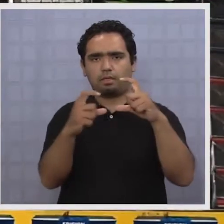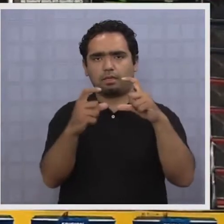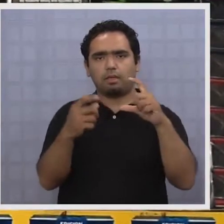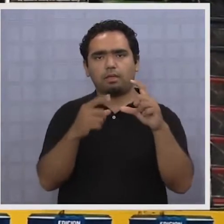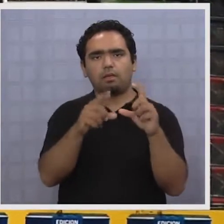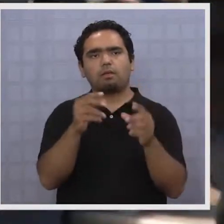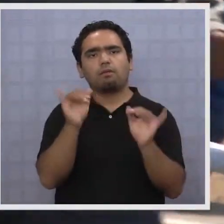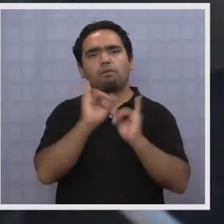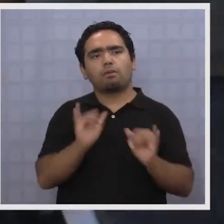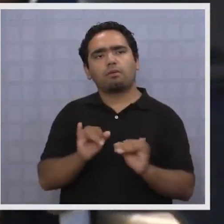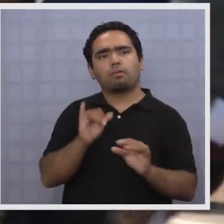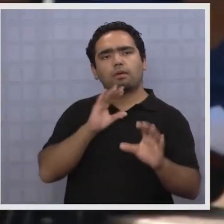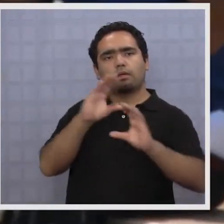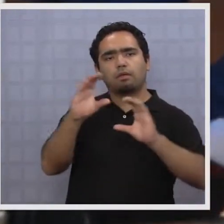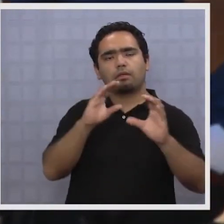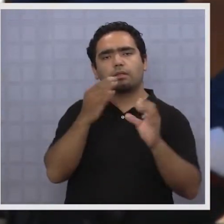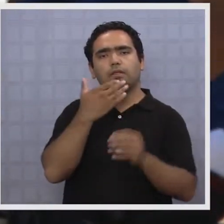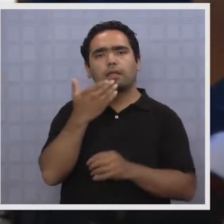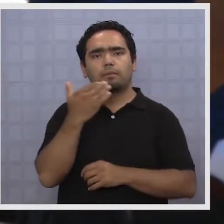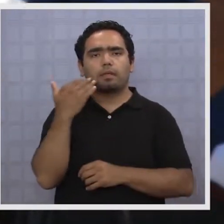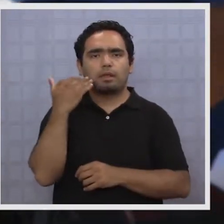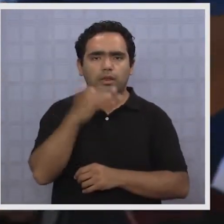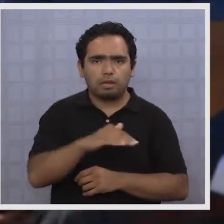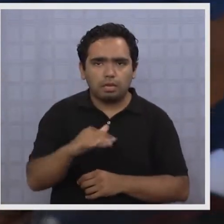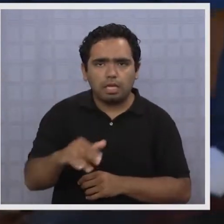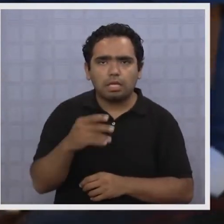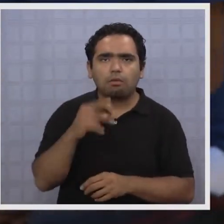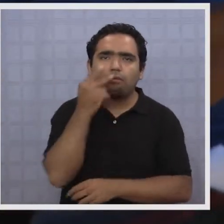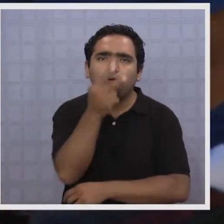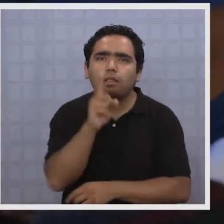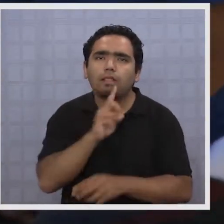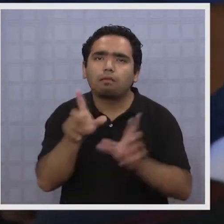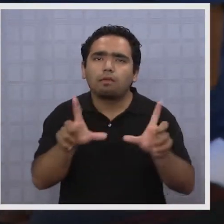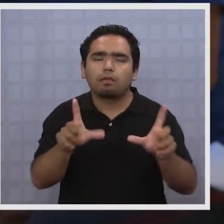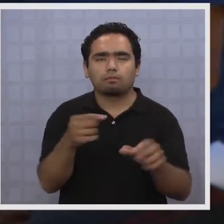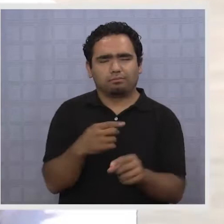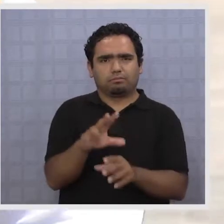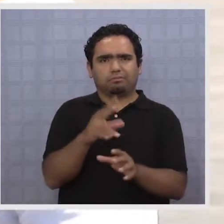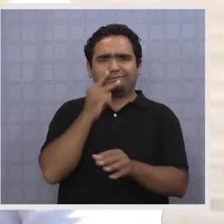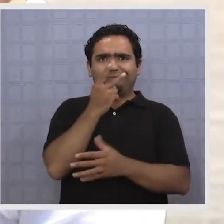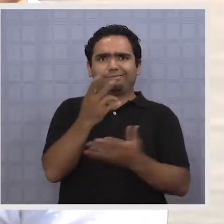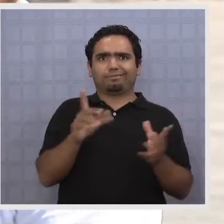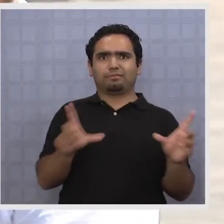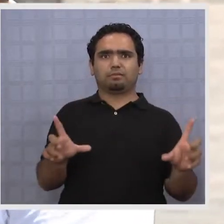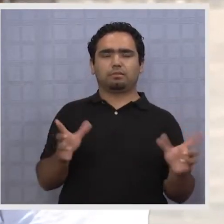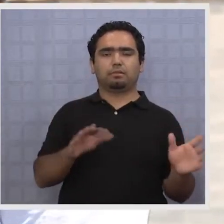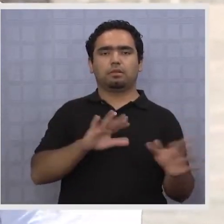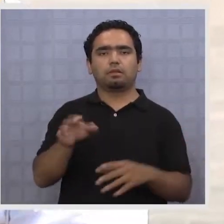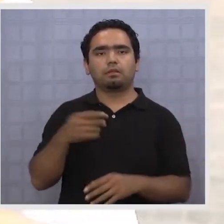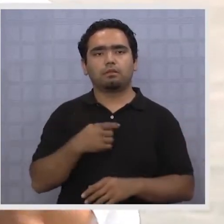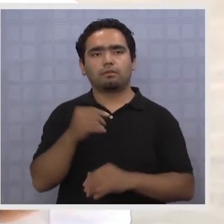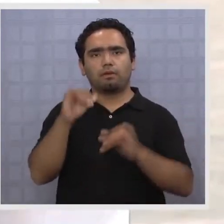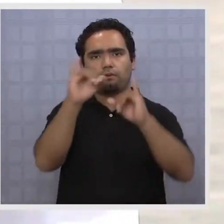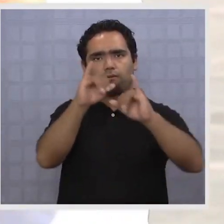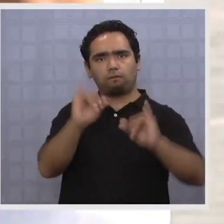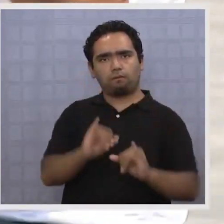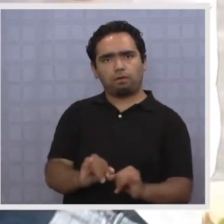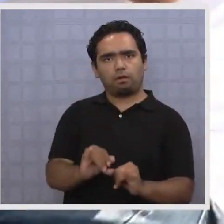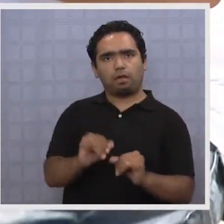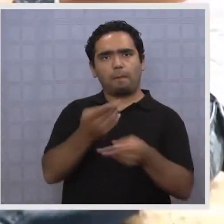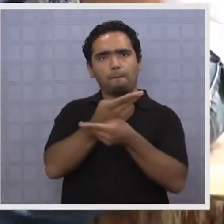en medios de comunicación y en horarios aptos para menores. Cuando hay menores que ven a una figura pública